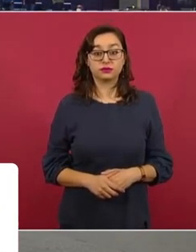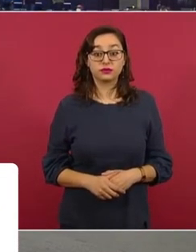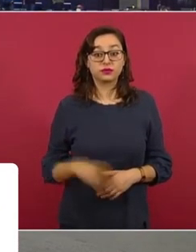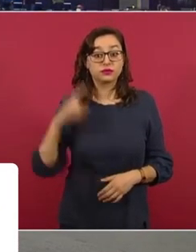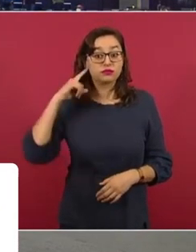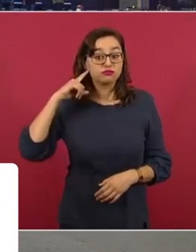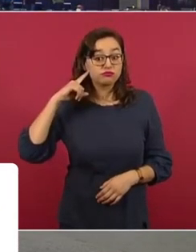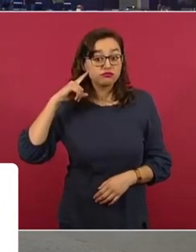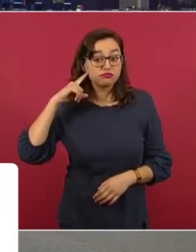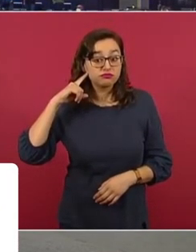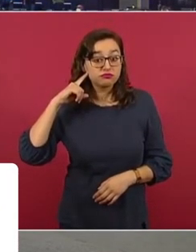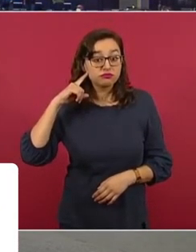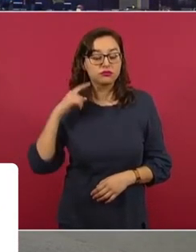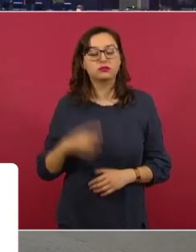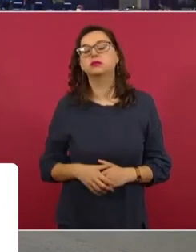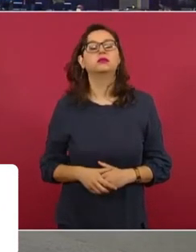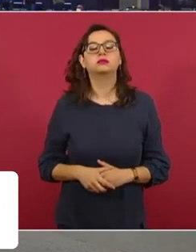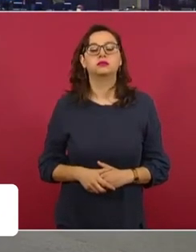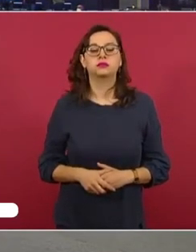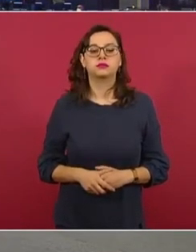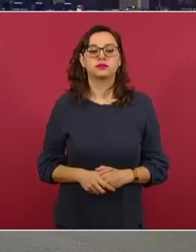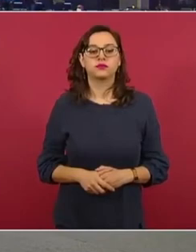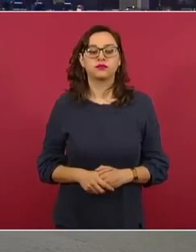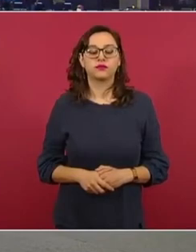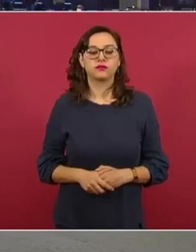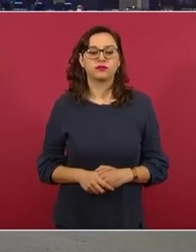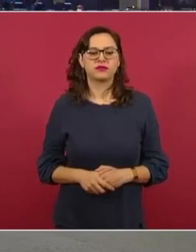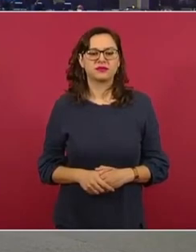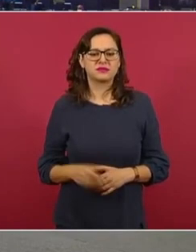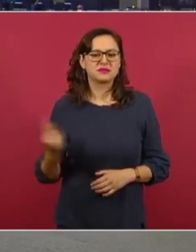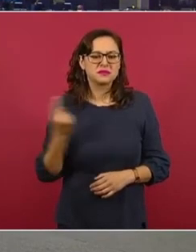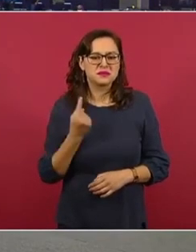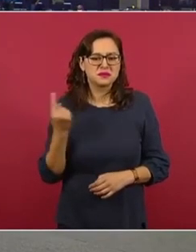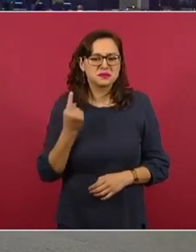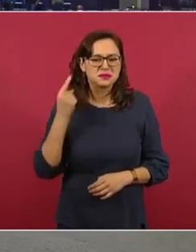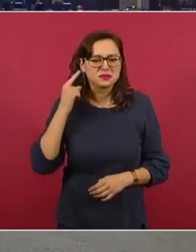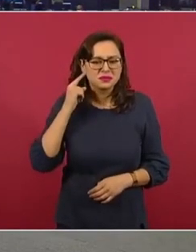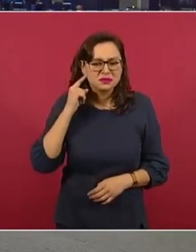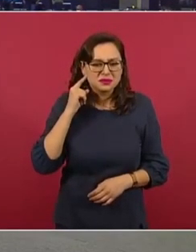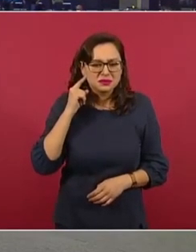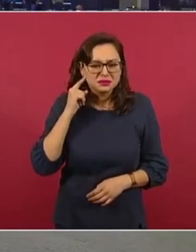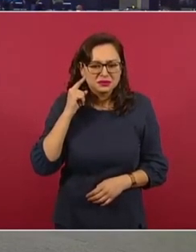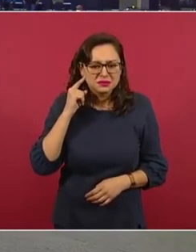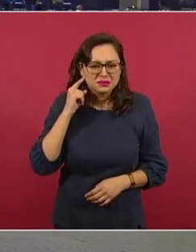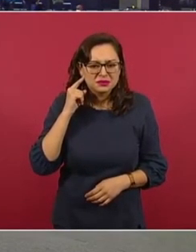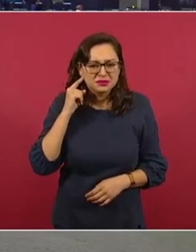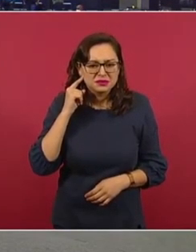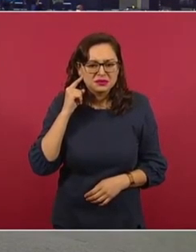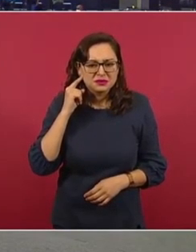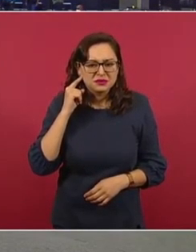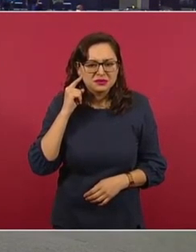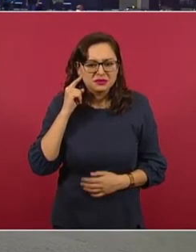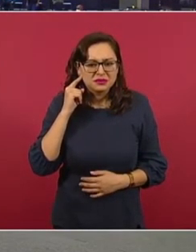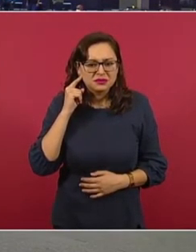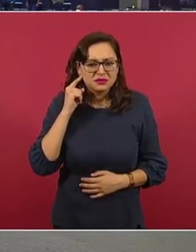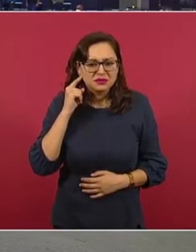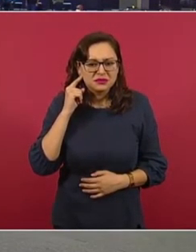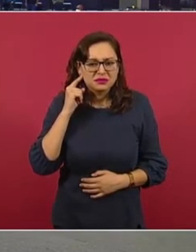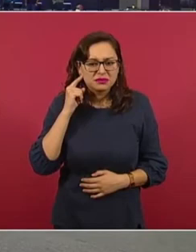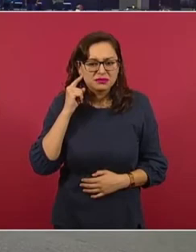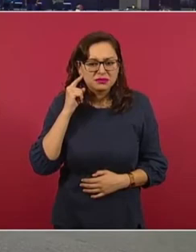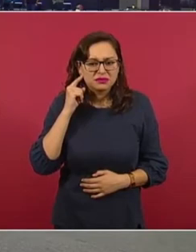basificación de justicia aquí en el país, que ayer encabezaron